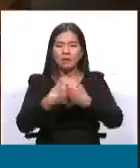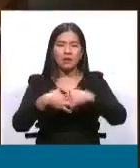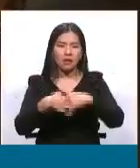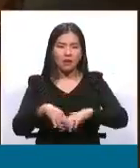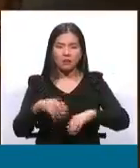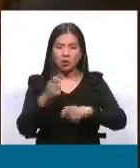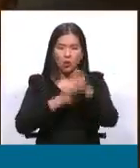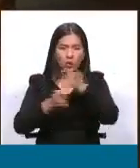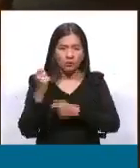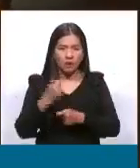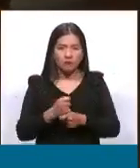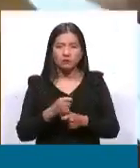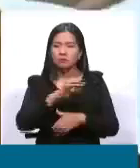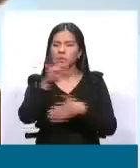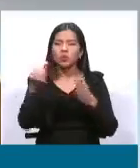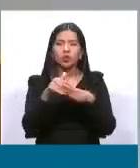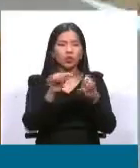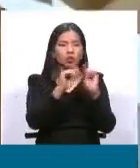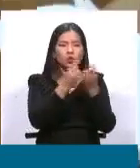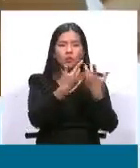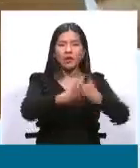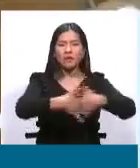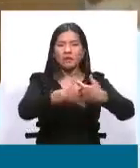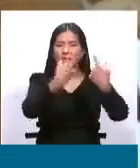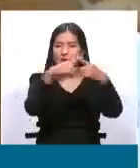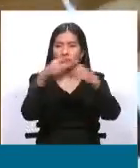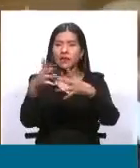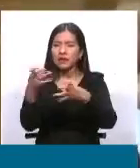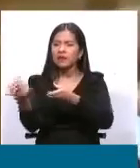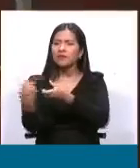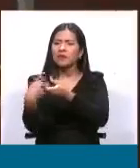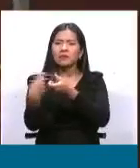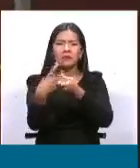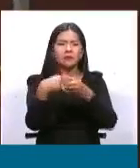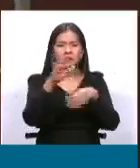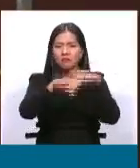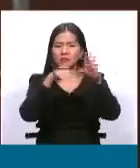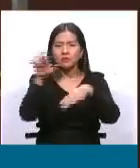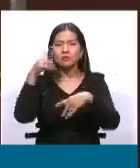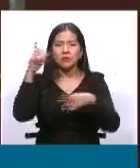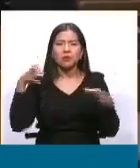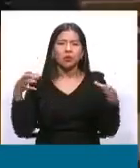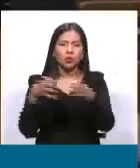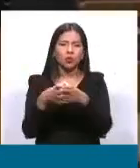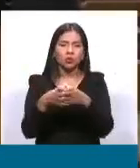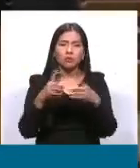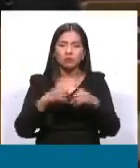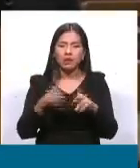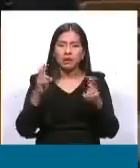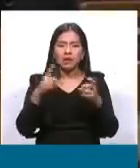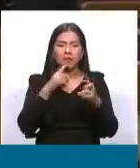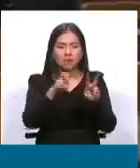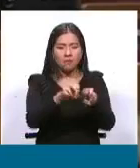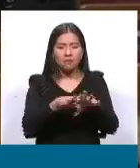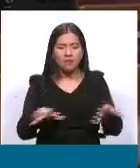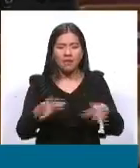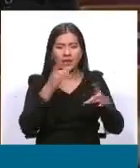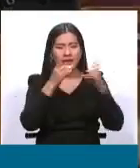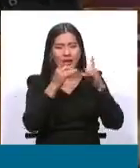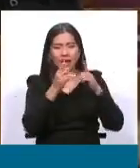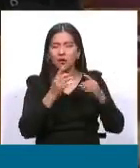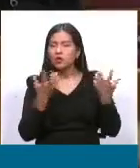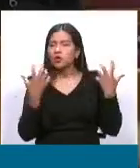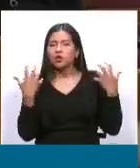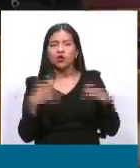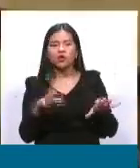Intentan que estos sectores se plieguen a las posiciones más radicales de estos sectores que abandonan las mesas de diálogo y rompen los